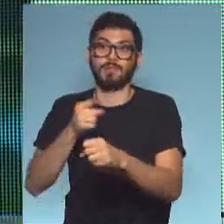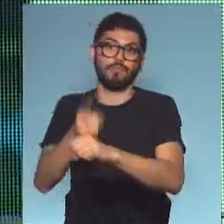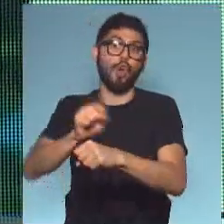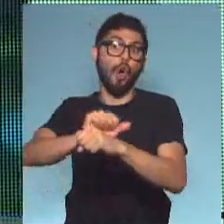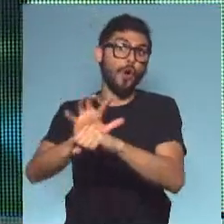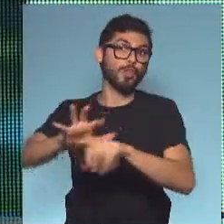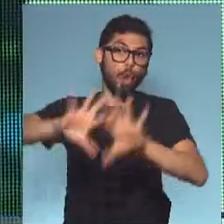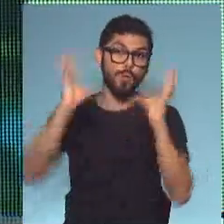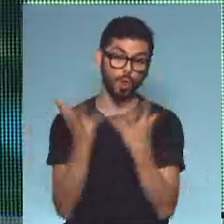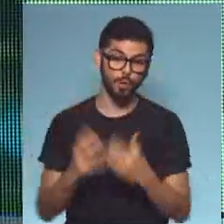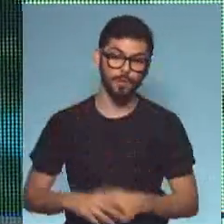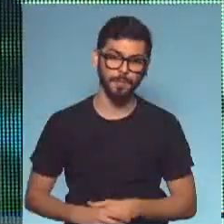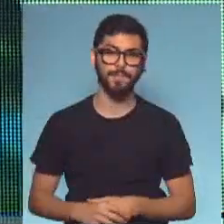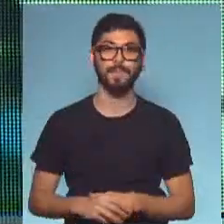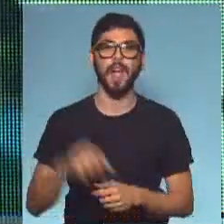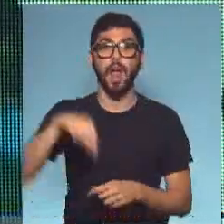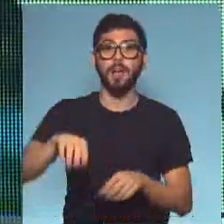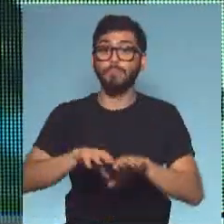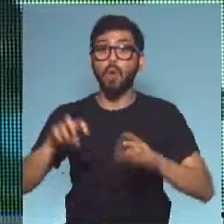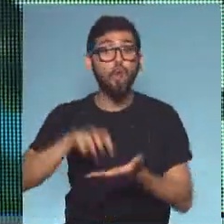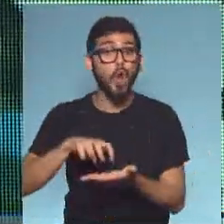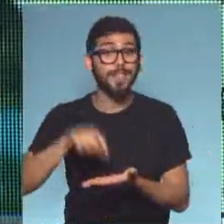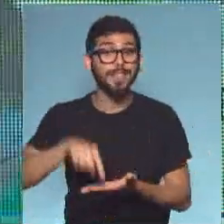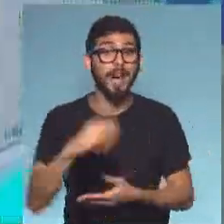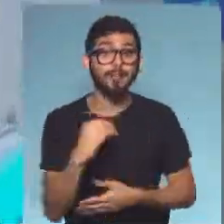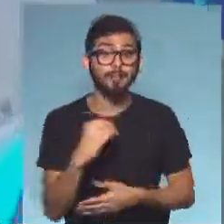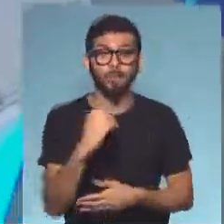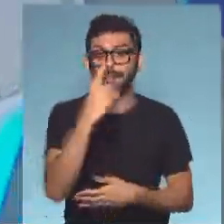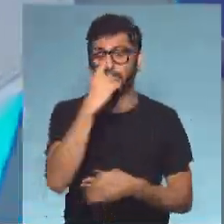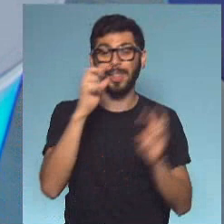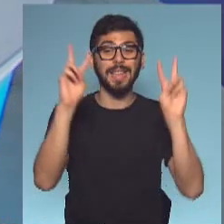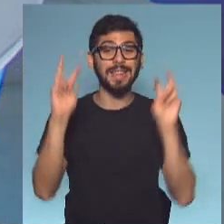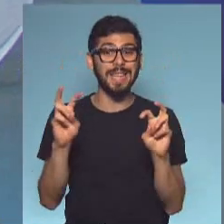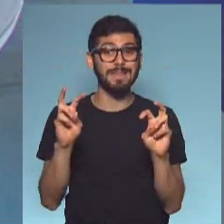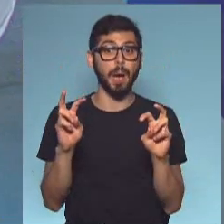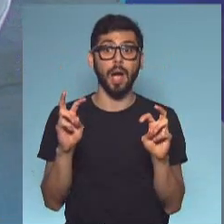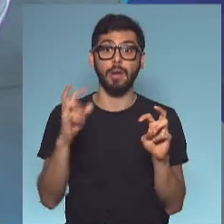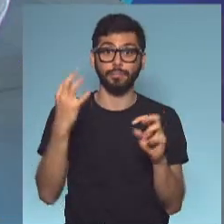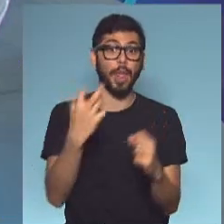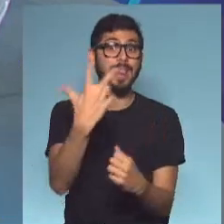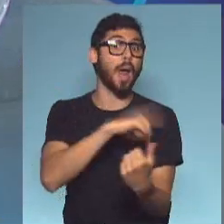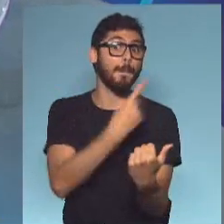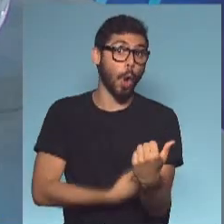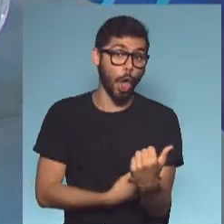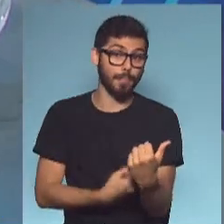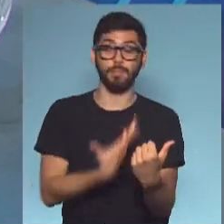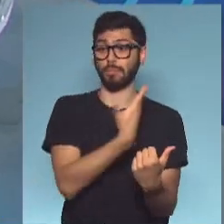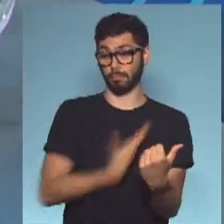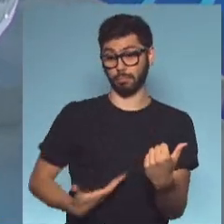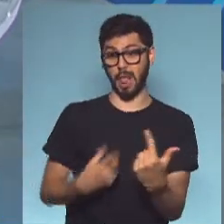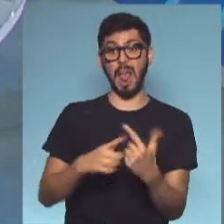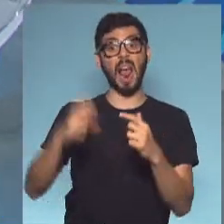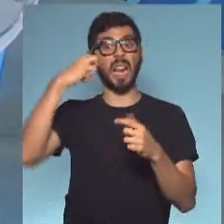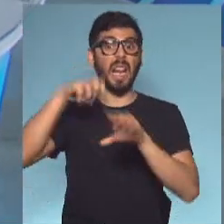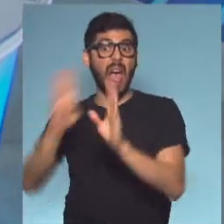...de tres en Televisión Pública Noticias, porque el tema que vamos a tratar ocupa los tres poderes, al Ejecutivo, al Legislativo y